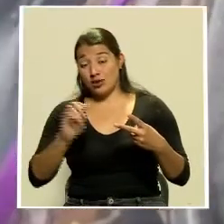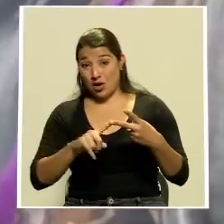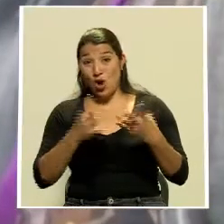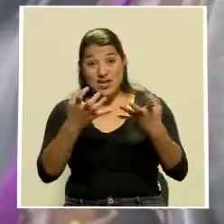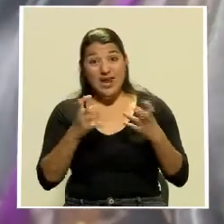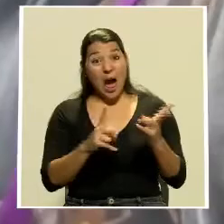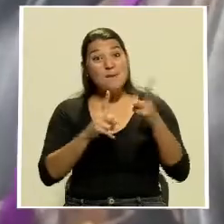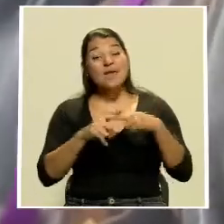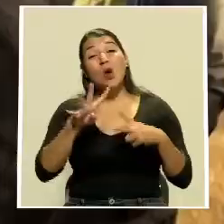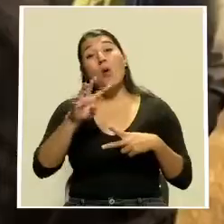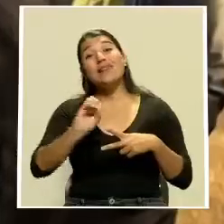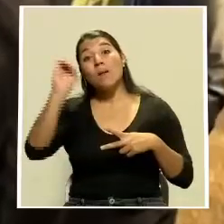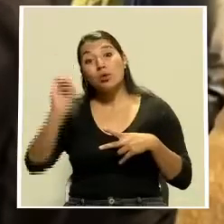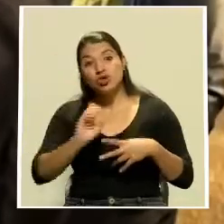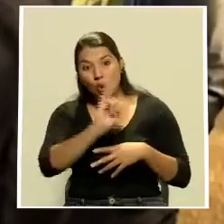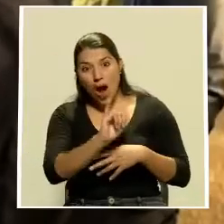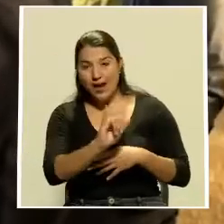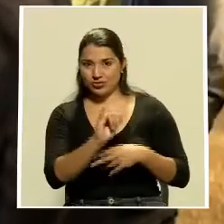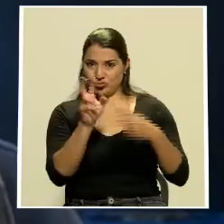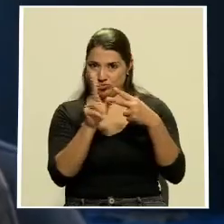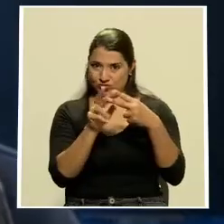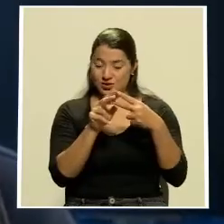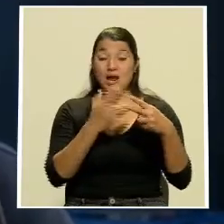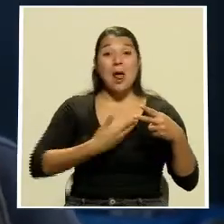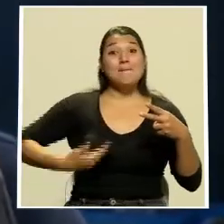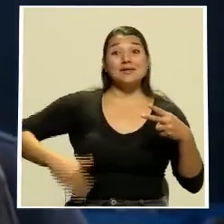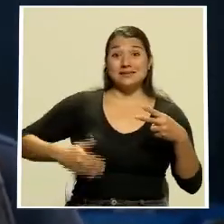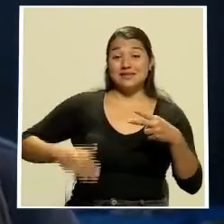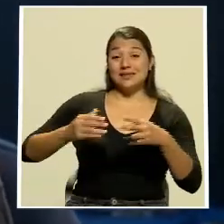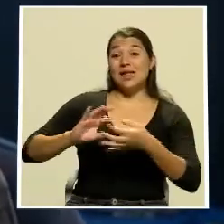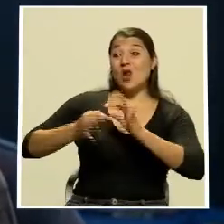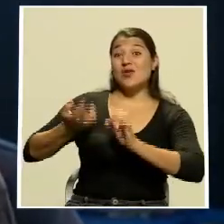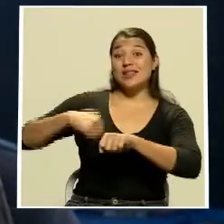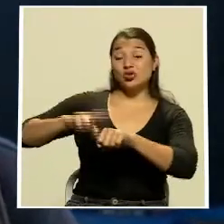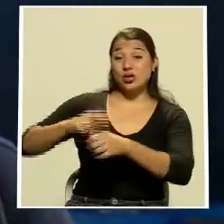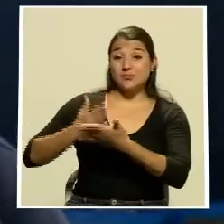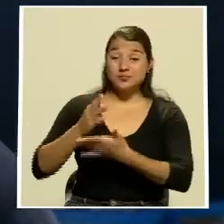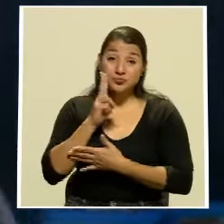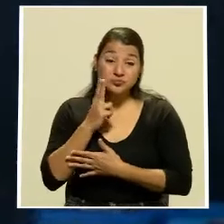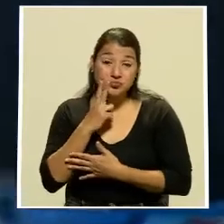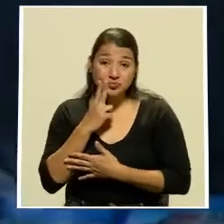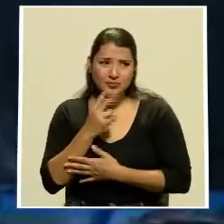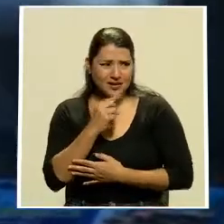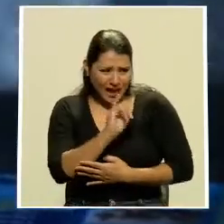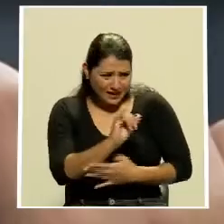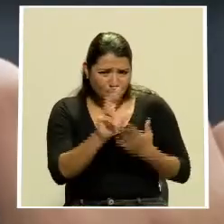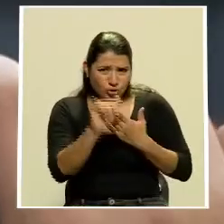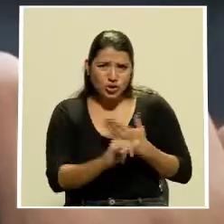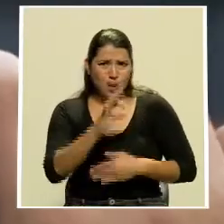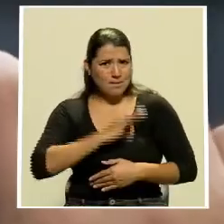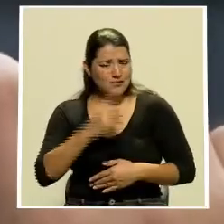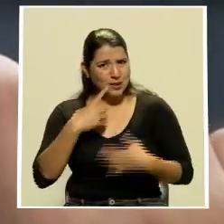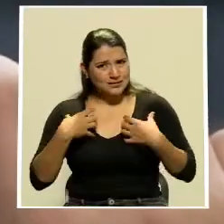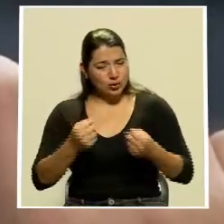a este tipo de dispositivos la presidenta de la red nacional antitabaco indicó que la aprobación de este proyecto es un beneficio para la salud